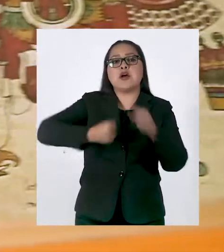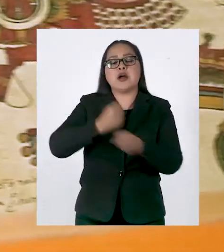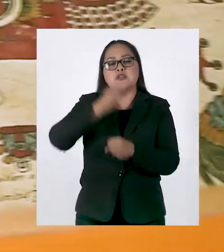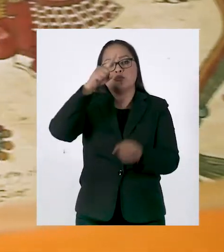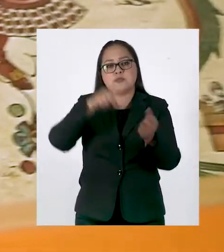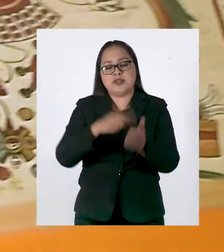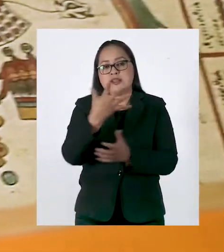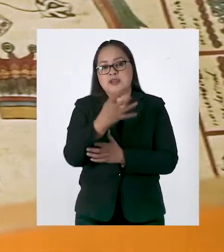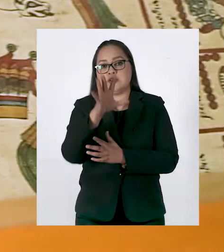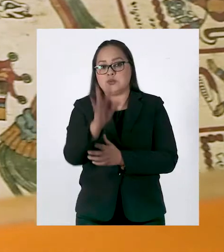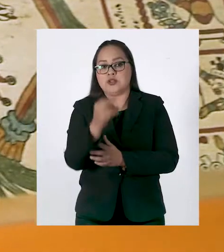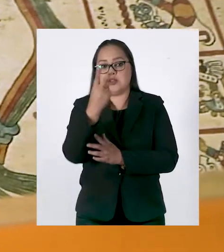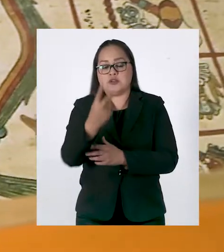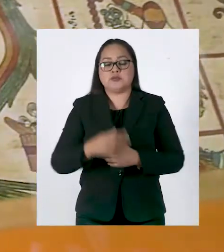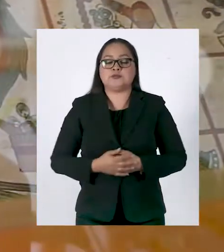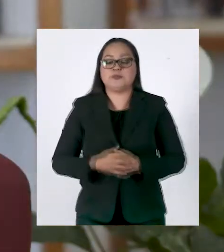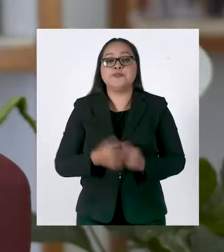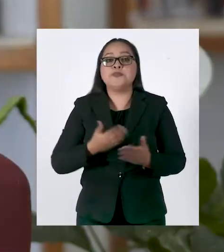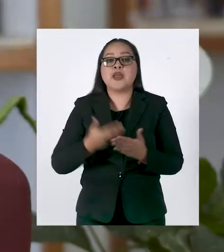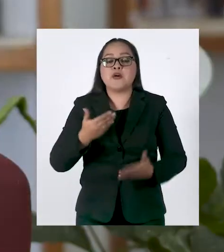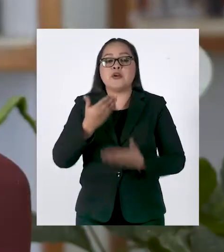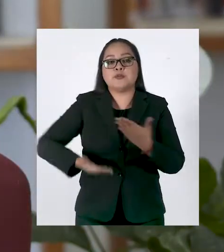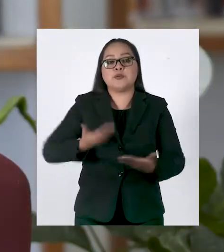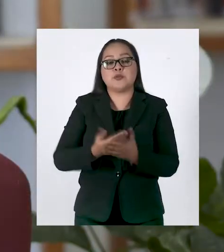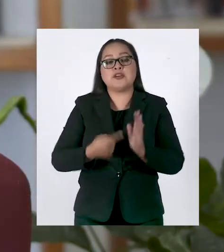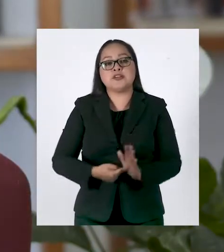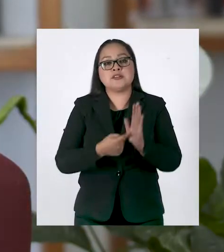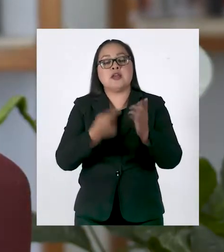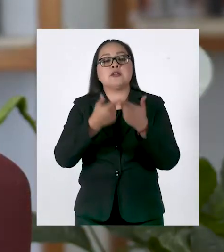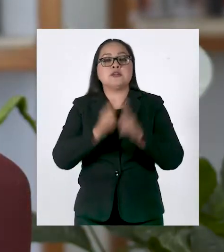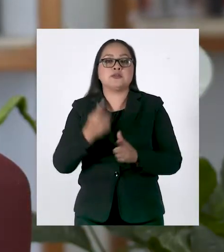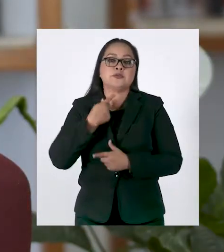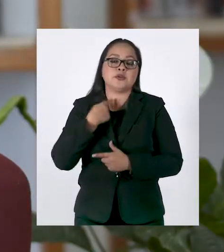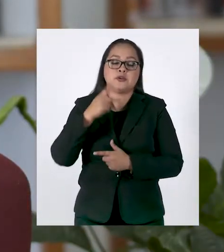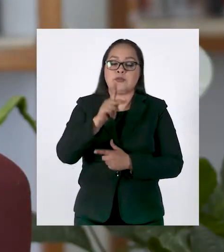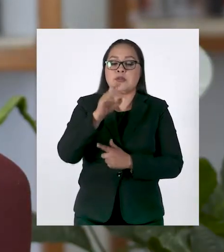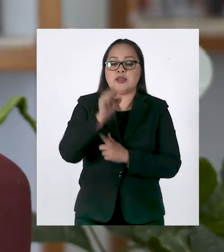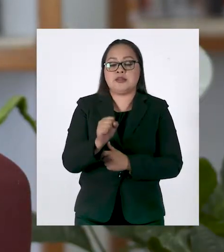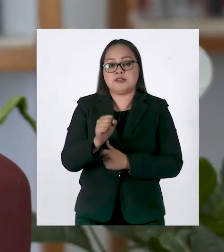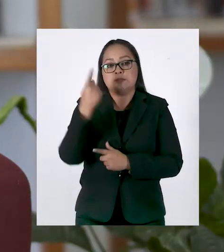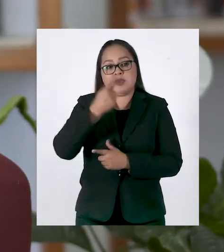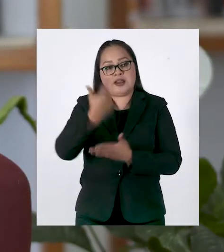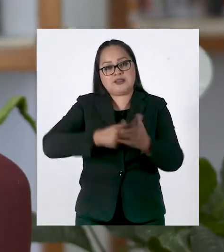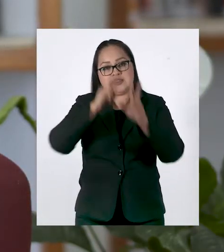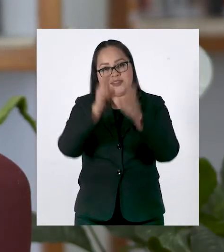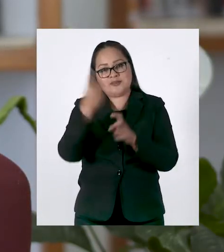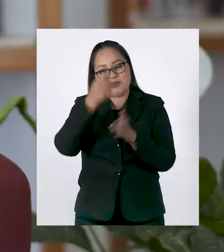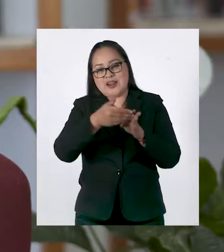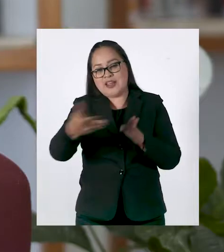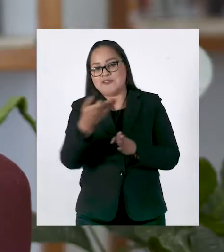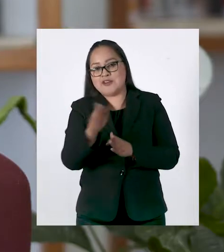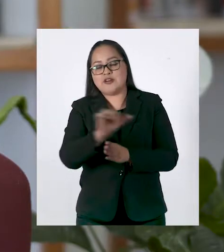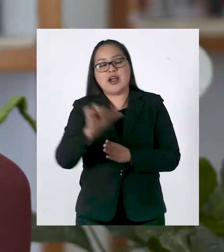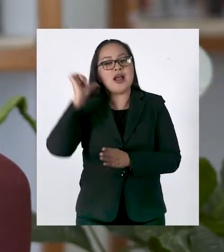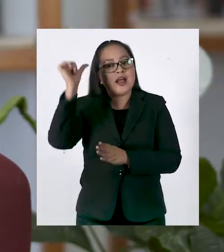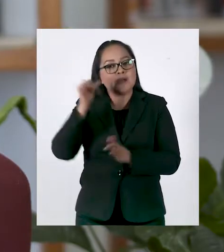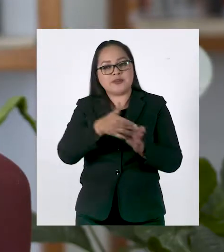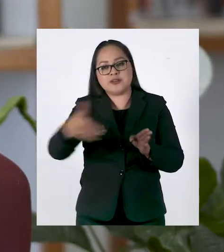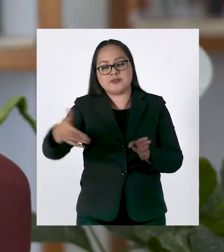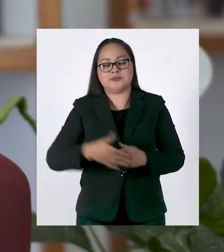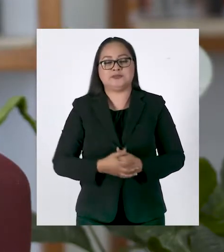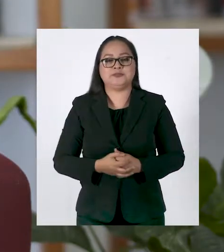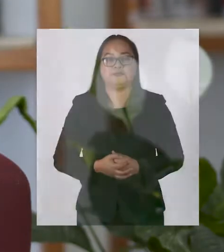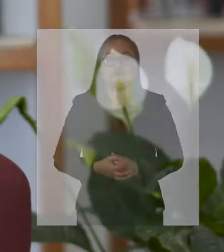.542. Estas son las propuestas ahora del Grupo Parlamentario de Encuentro Social sobre su agenda legislativa del segundo